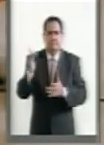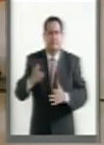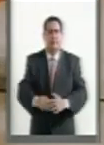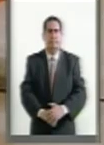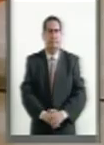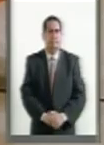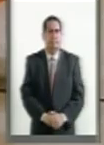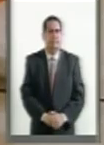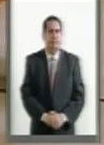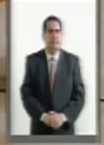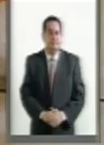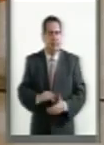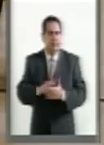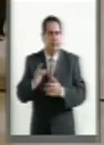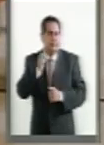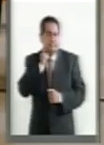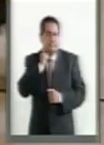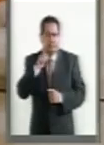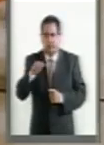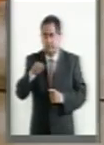Gracias, senadora. Merodio está...